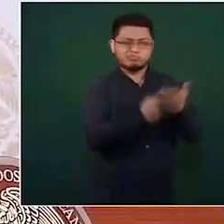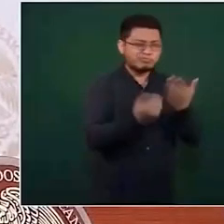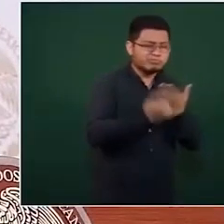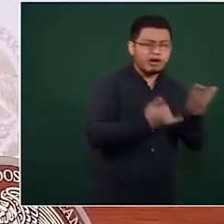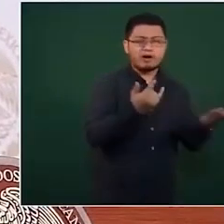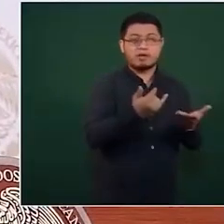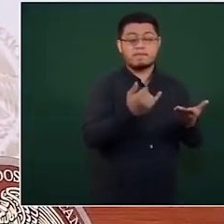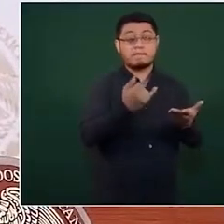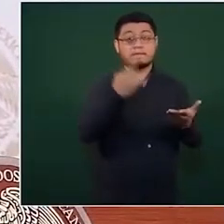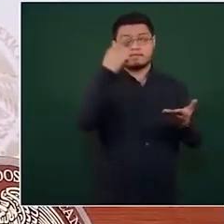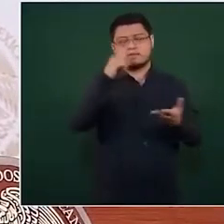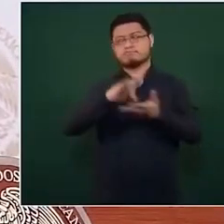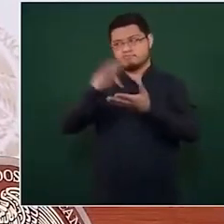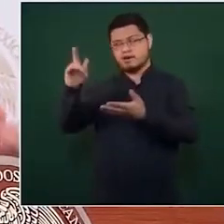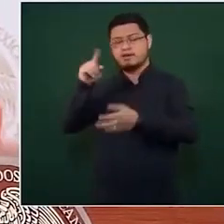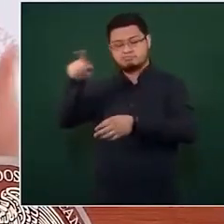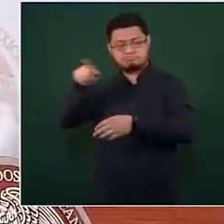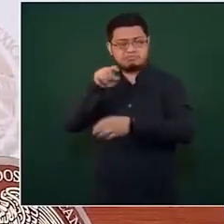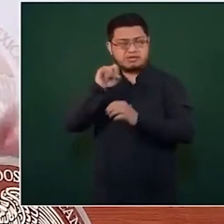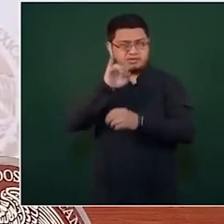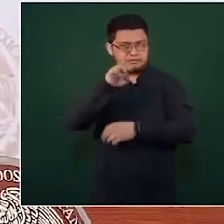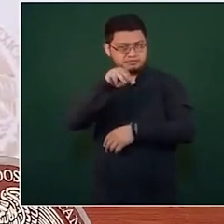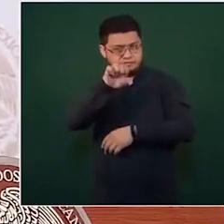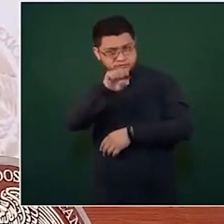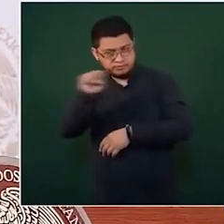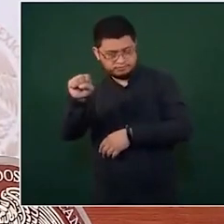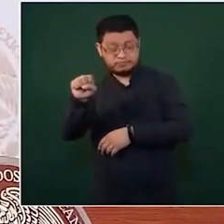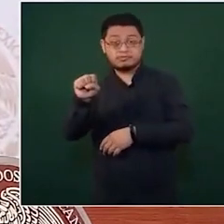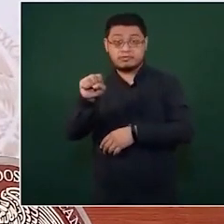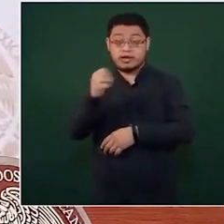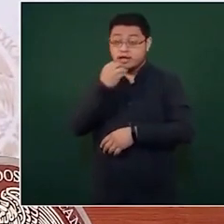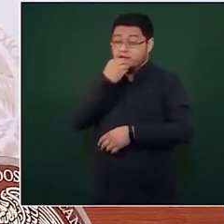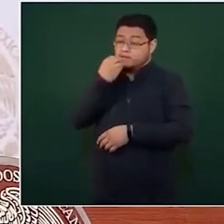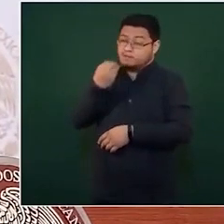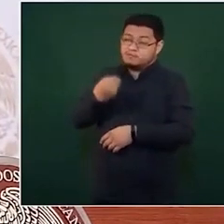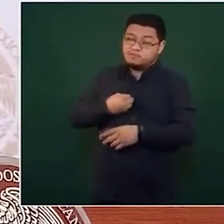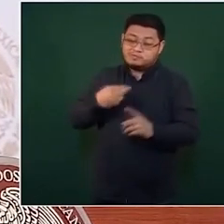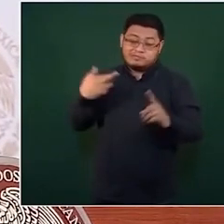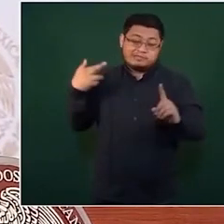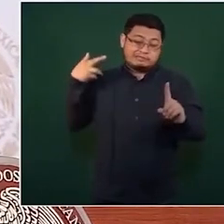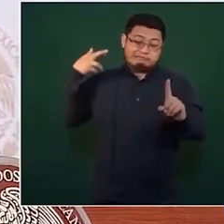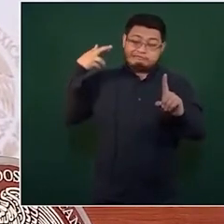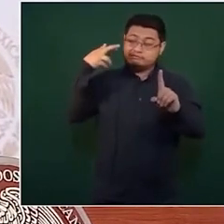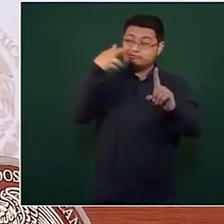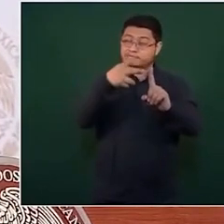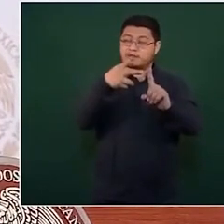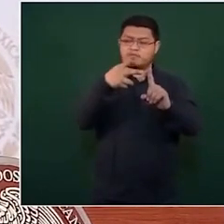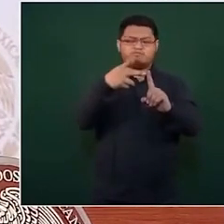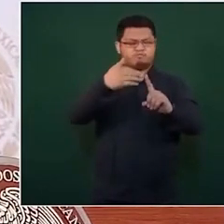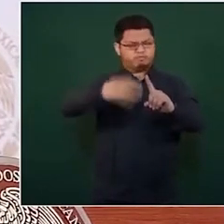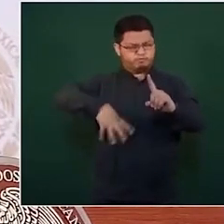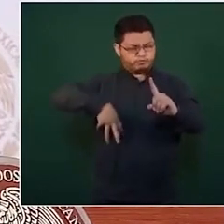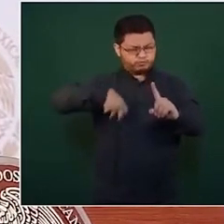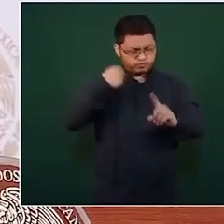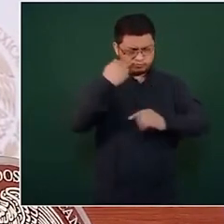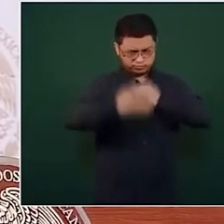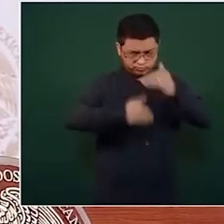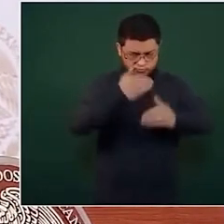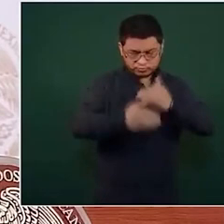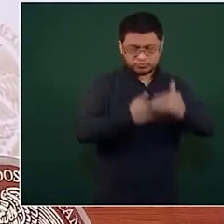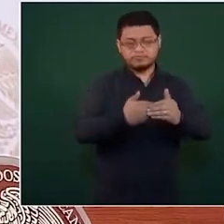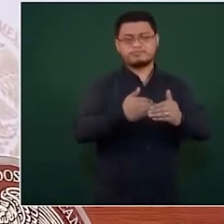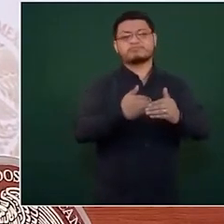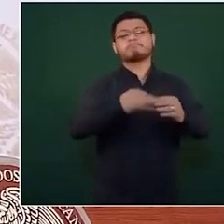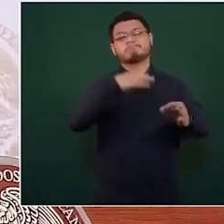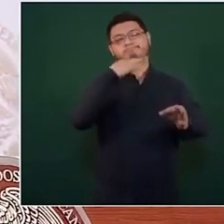innovación y la decisión de lograr subir a pesar de todos estos retos a lo máximo posible hasta el momento la cobertura